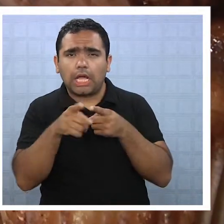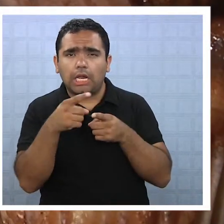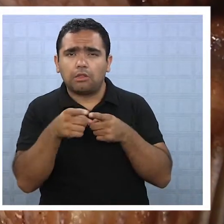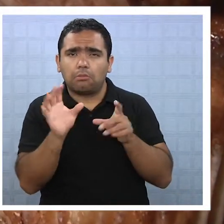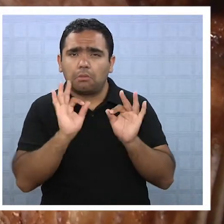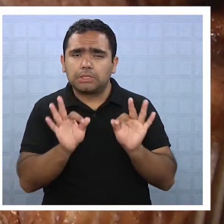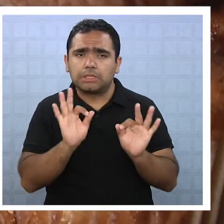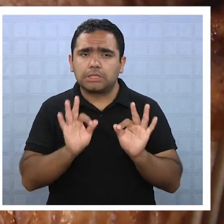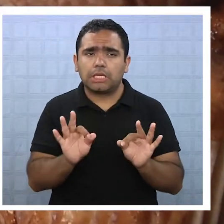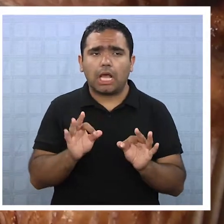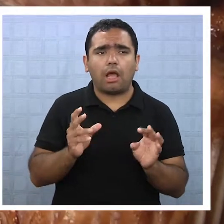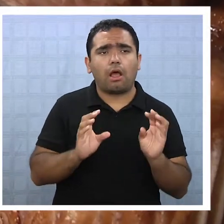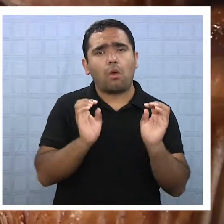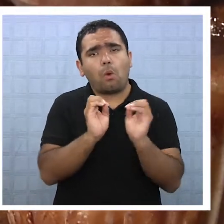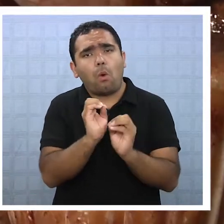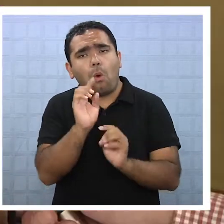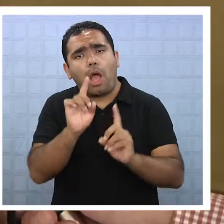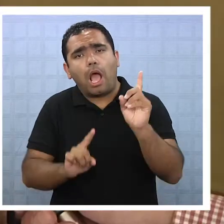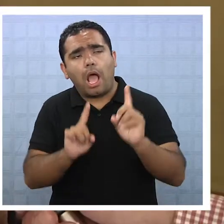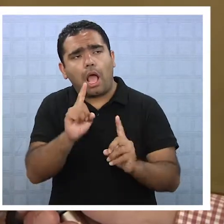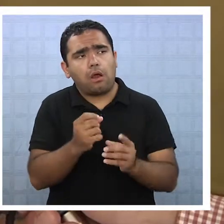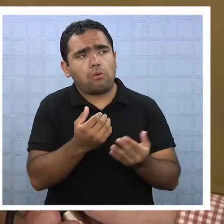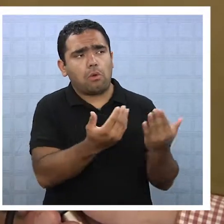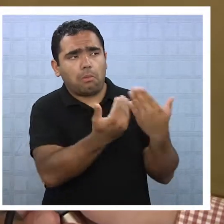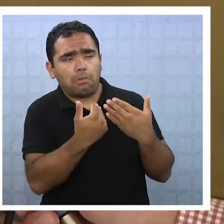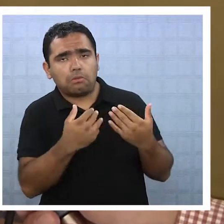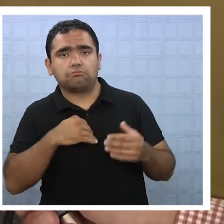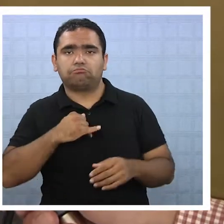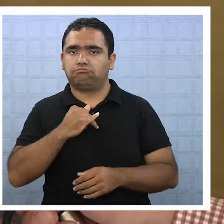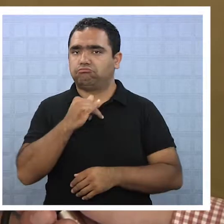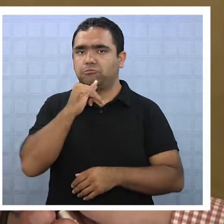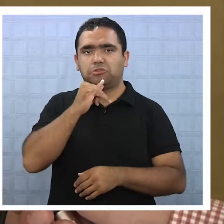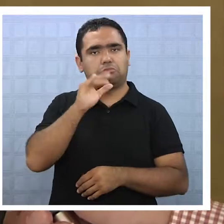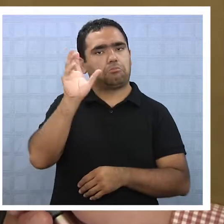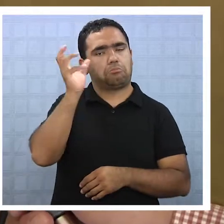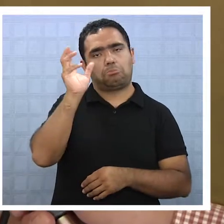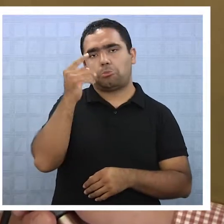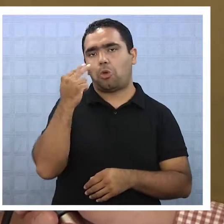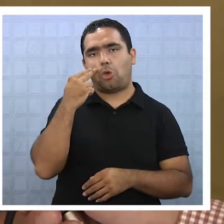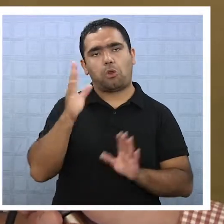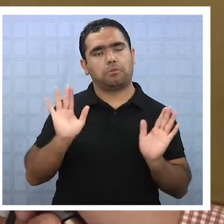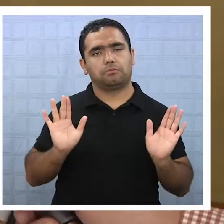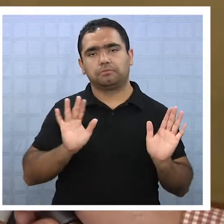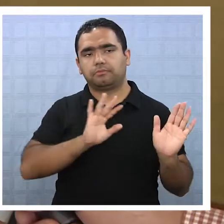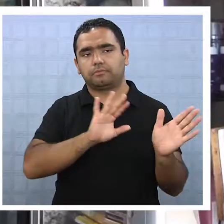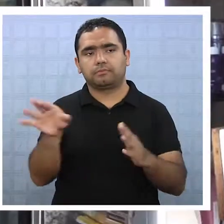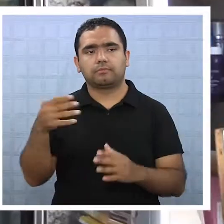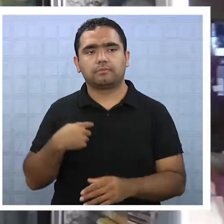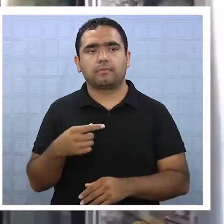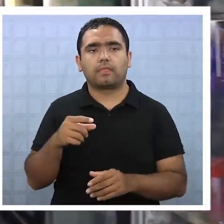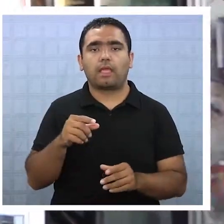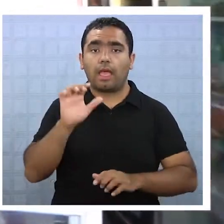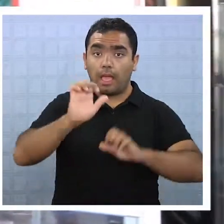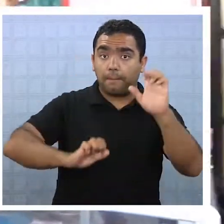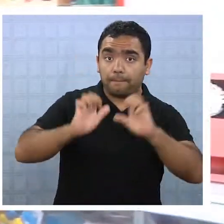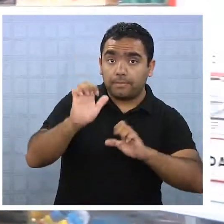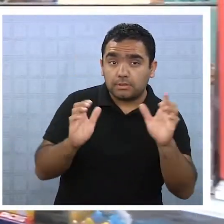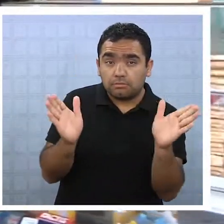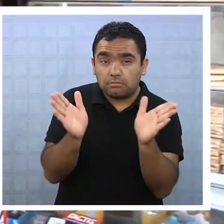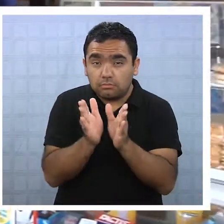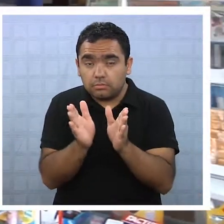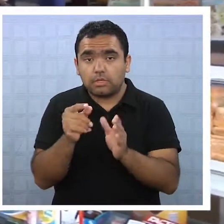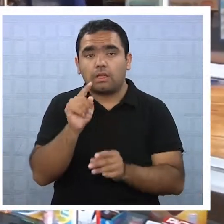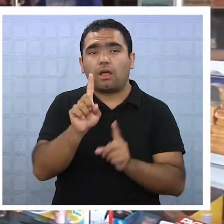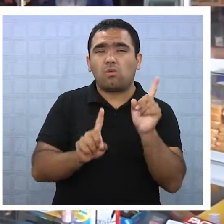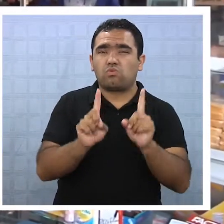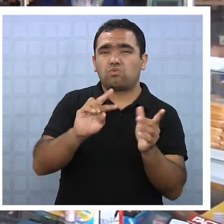crédito especial, algún arreglo, digamos, algún apoyo hacia los otros. Lo desconozco, no tengo idea. Hubo pequeñas empresas